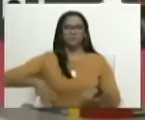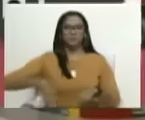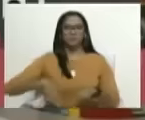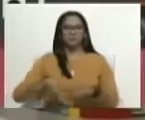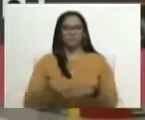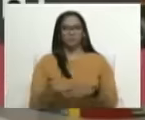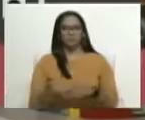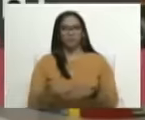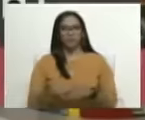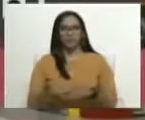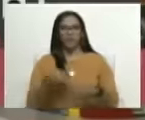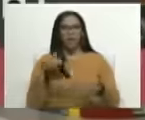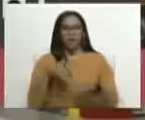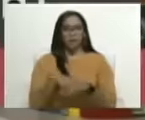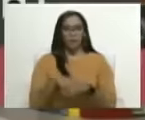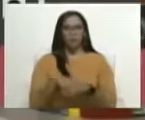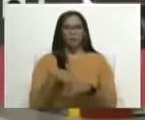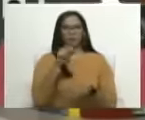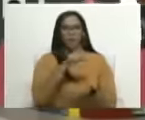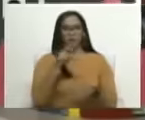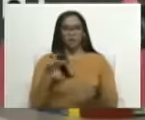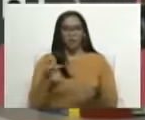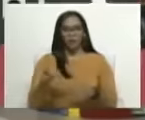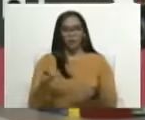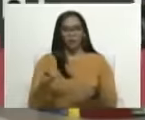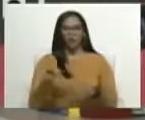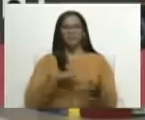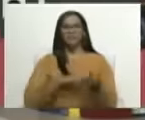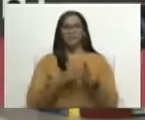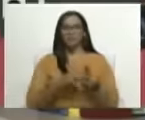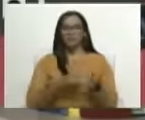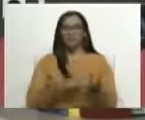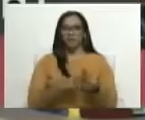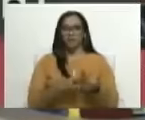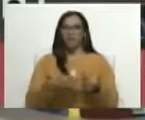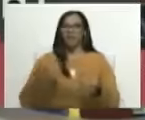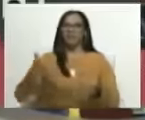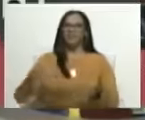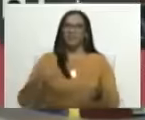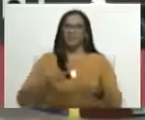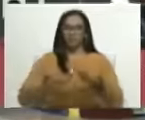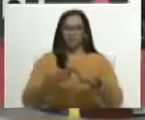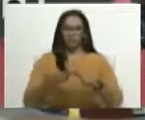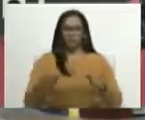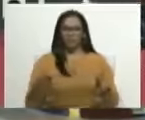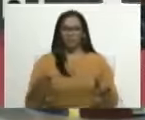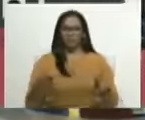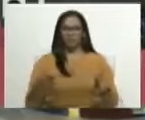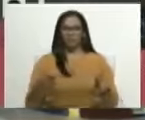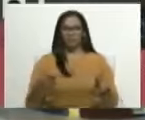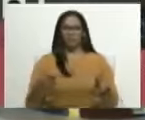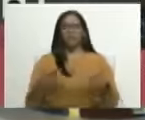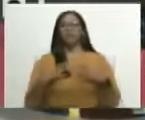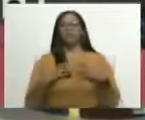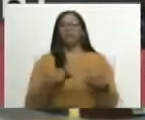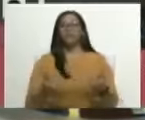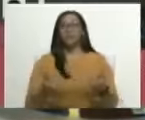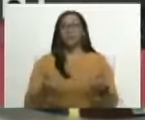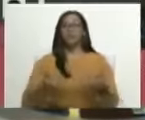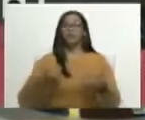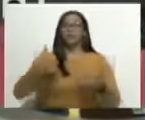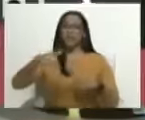El voto del pueblo significará el derecho a la paz, ratificar los derechos